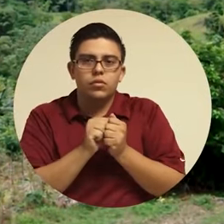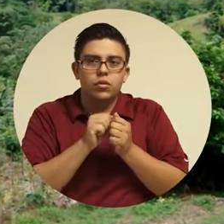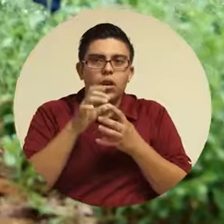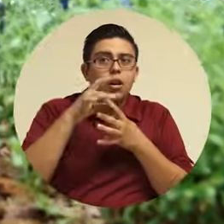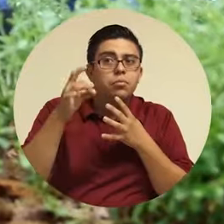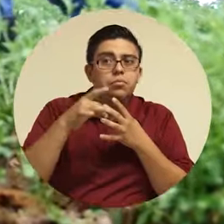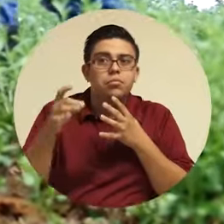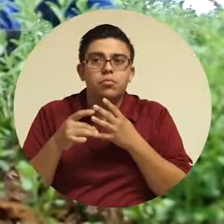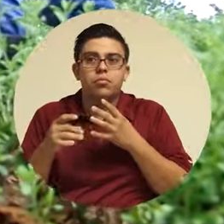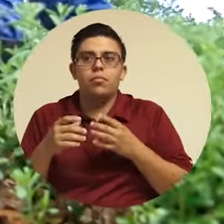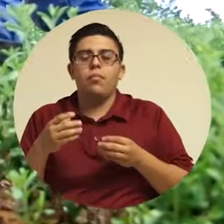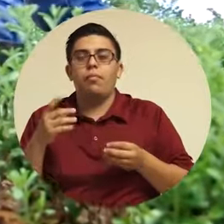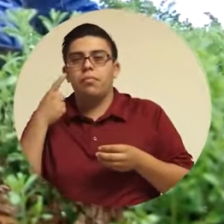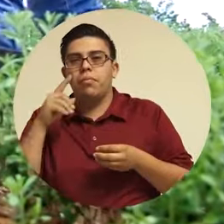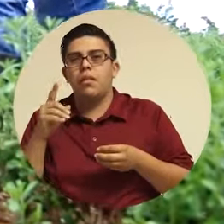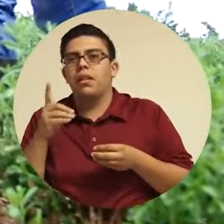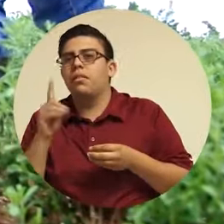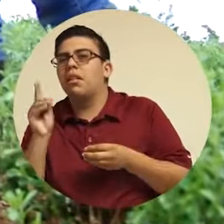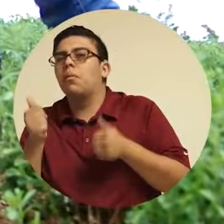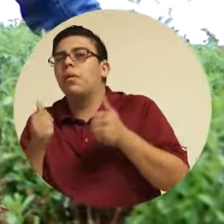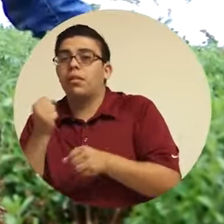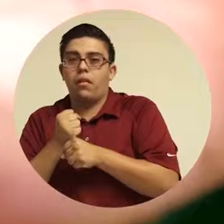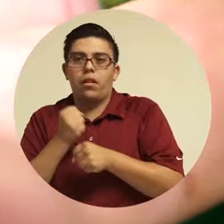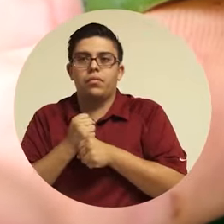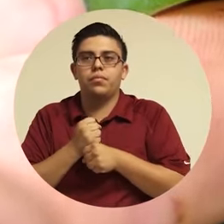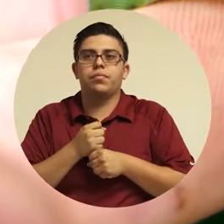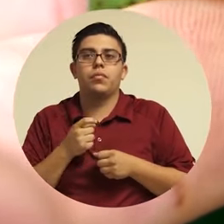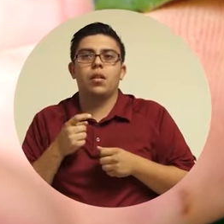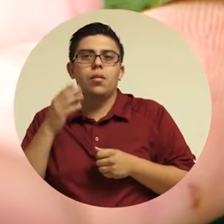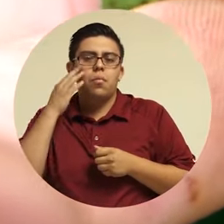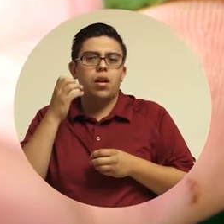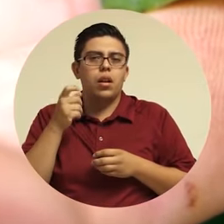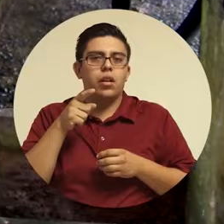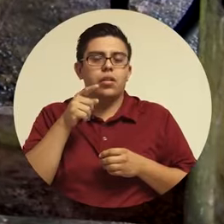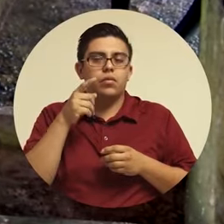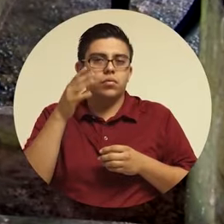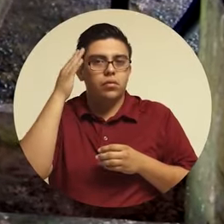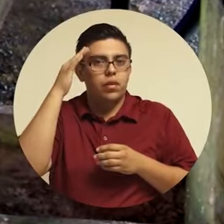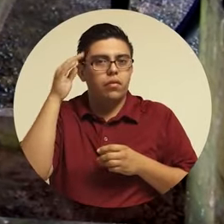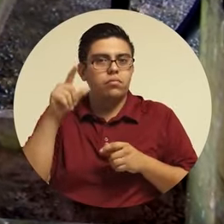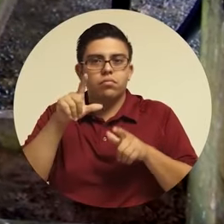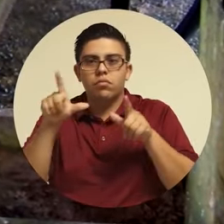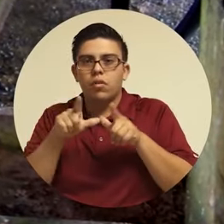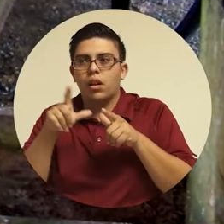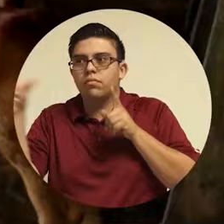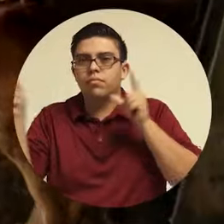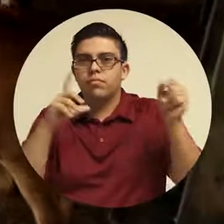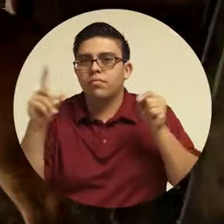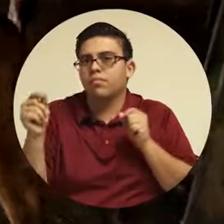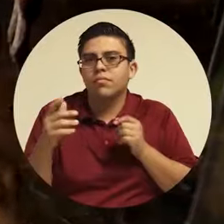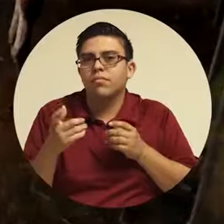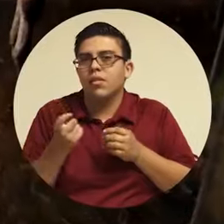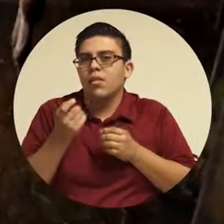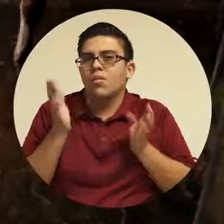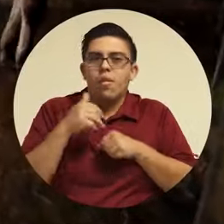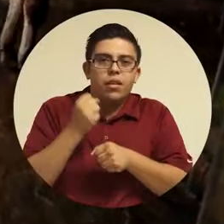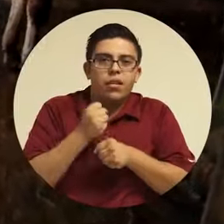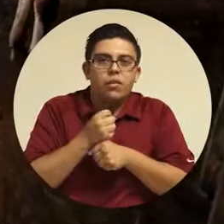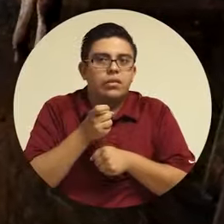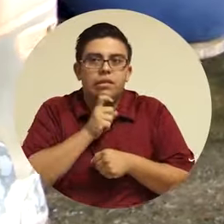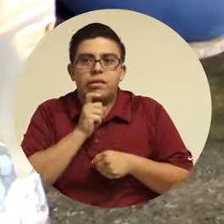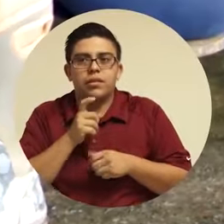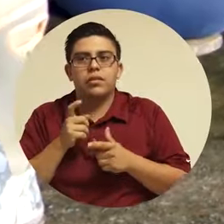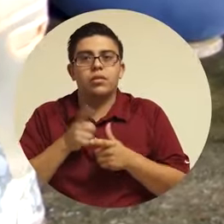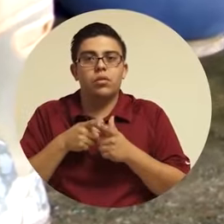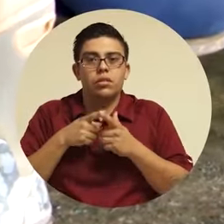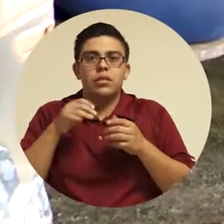con opciones reales de producción y de trabajo para sus habitantes, porque ese es